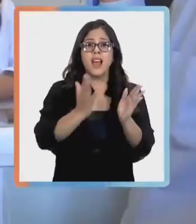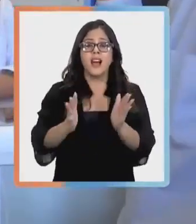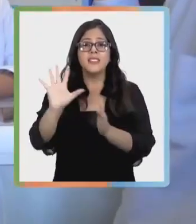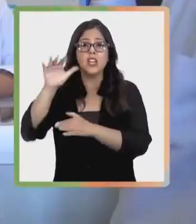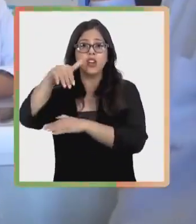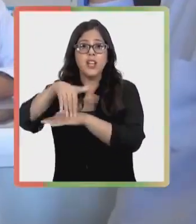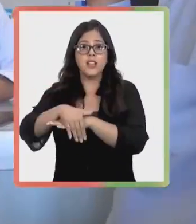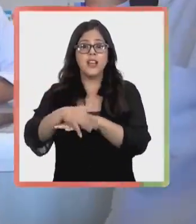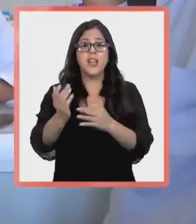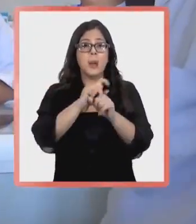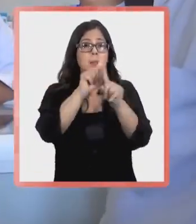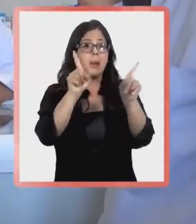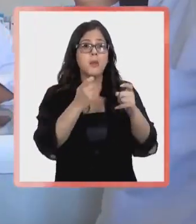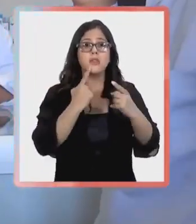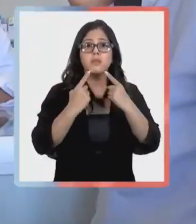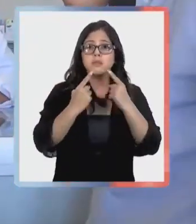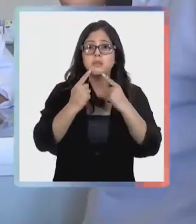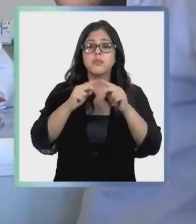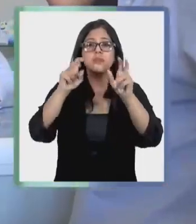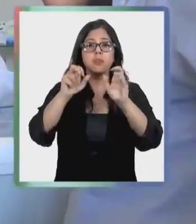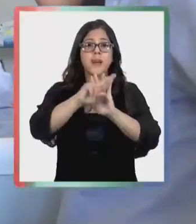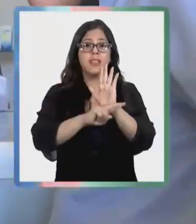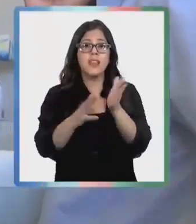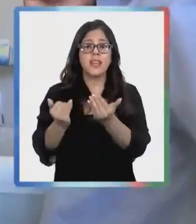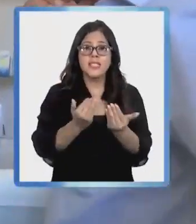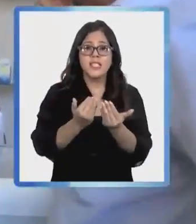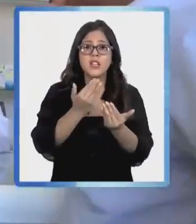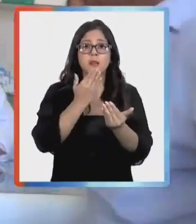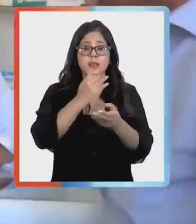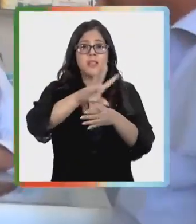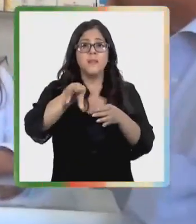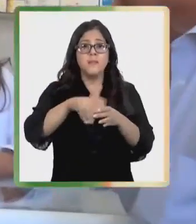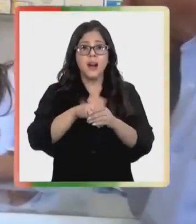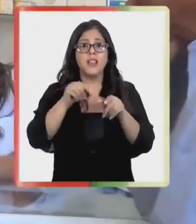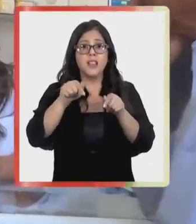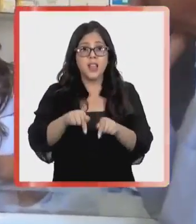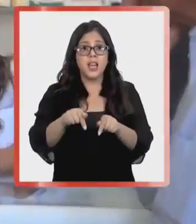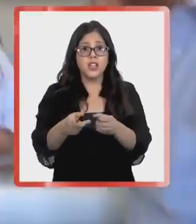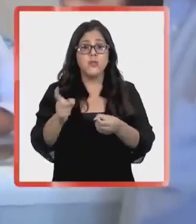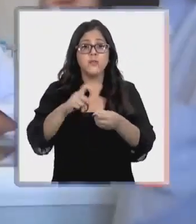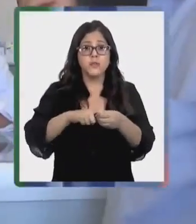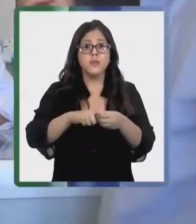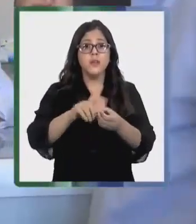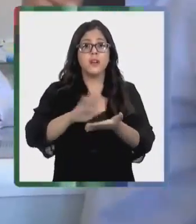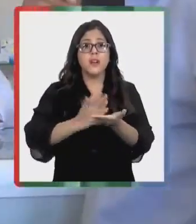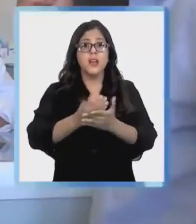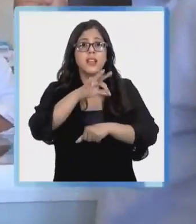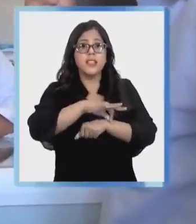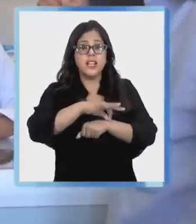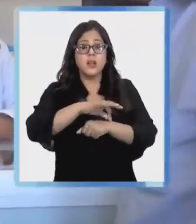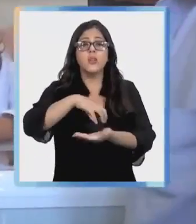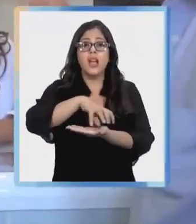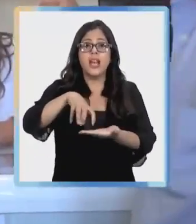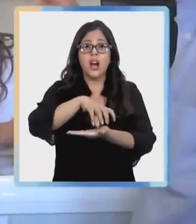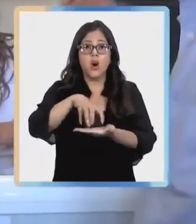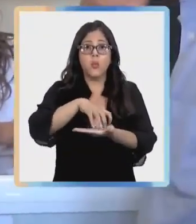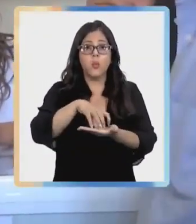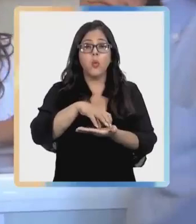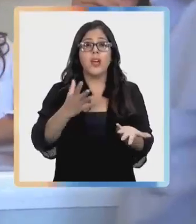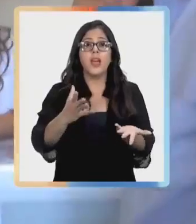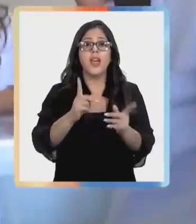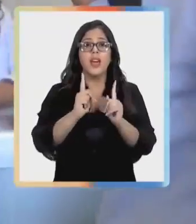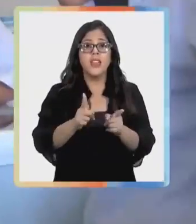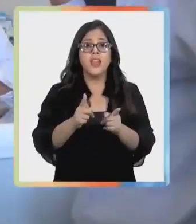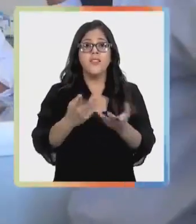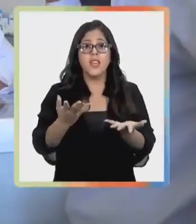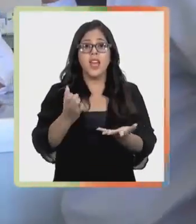17 horas. Para las consultas sobre los requisitos para ser parte de esta iniciativa de salud pionera en la Comuna del Viento,